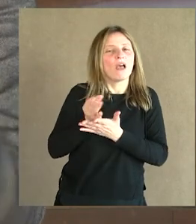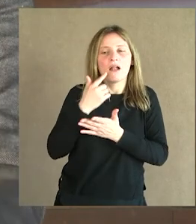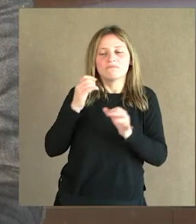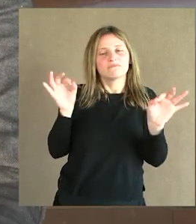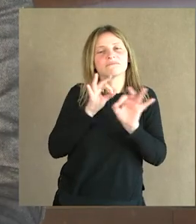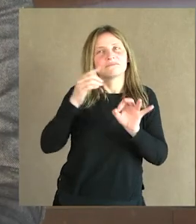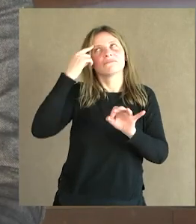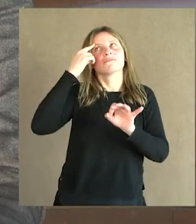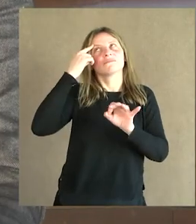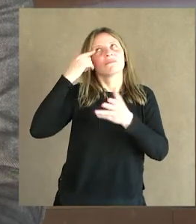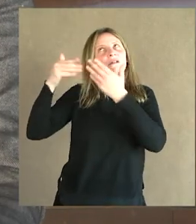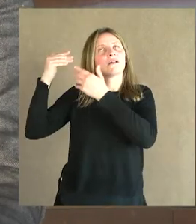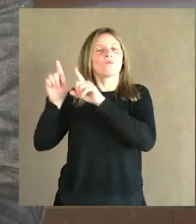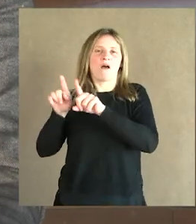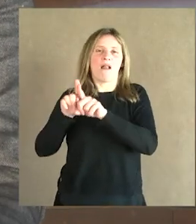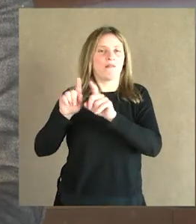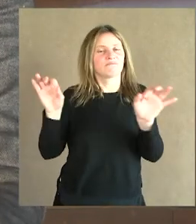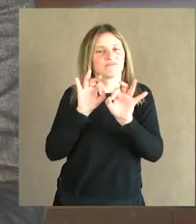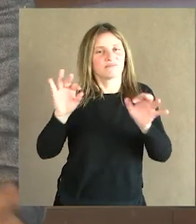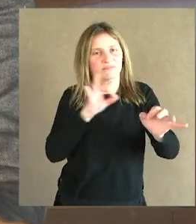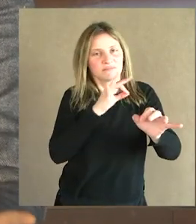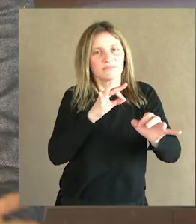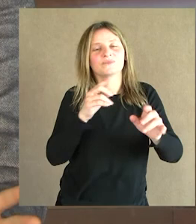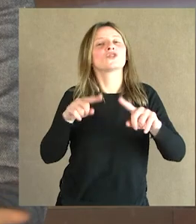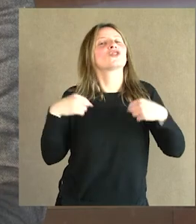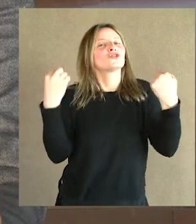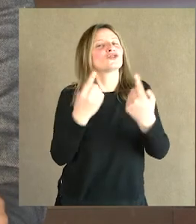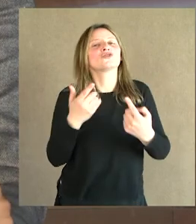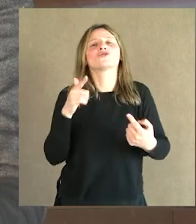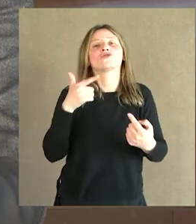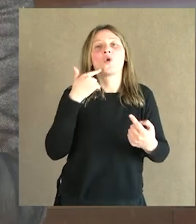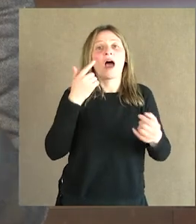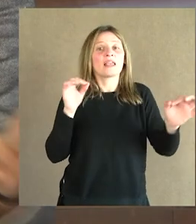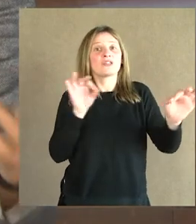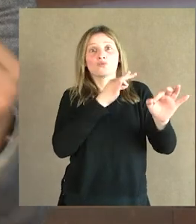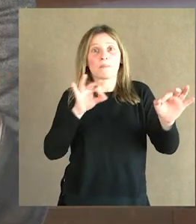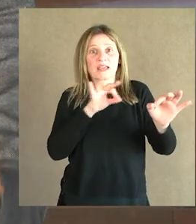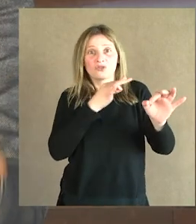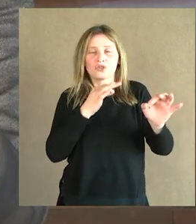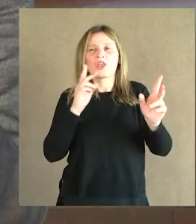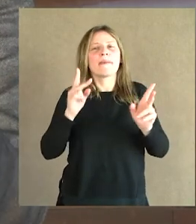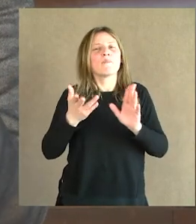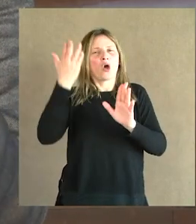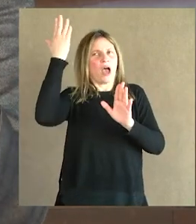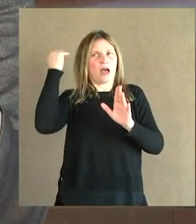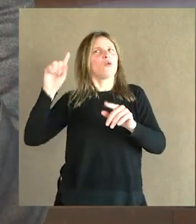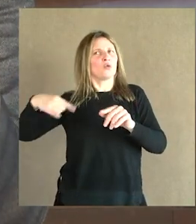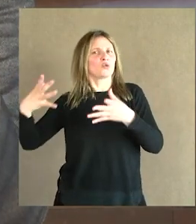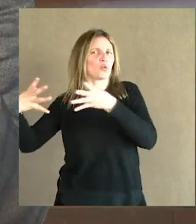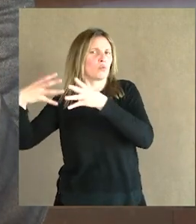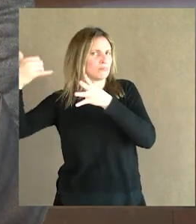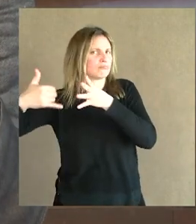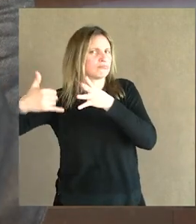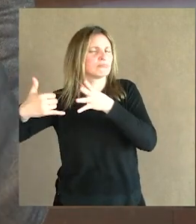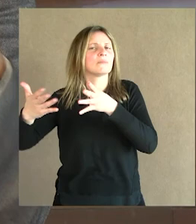pensamos que se tocaba en esa época. Nosotros no estábamos con instrumentos de época, como hay otros grupos acá mismo en Uruguay, muy buenos, que